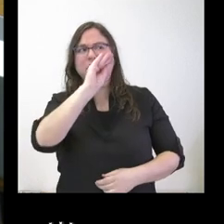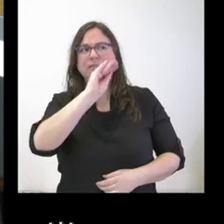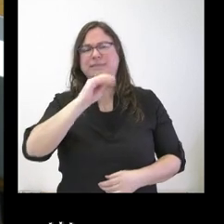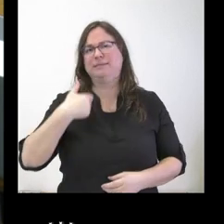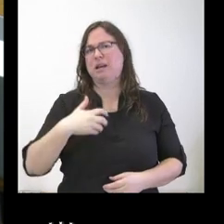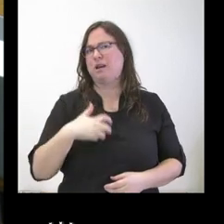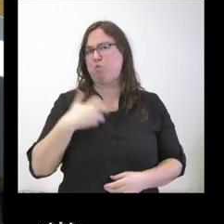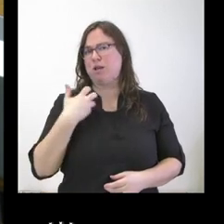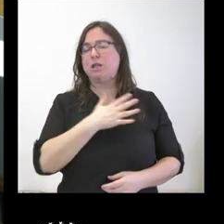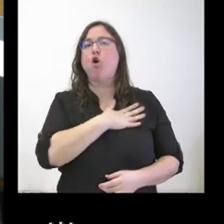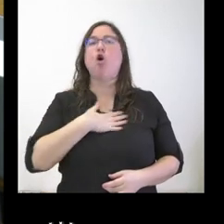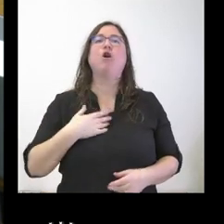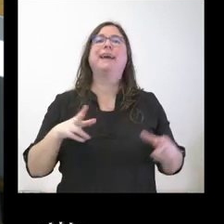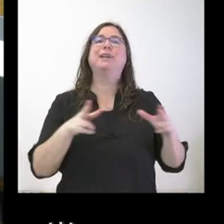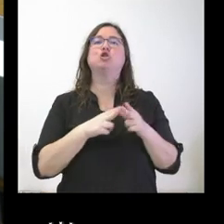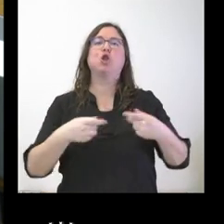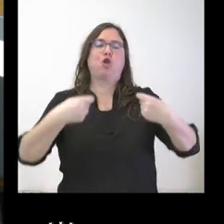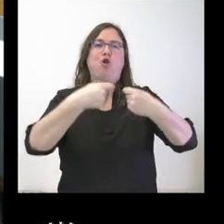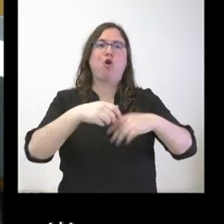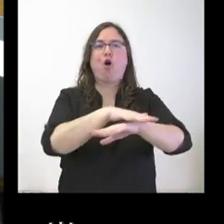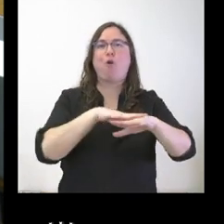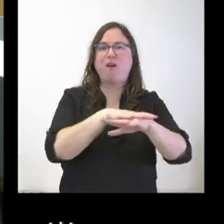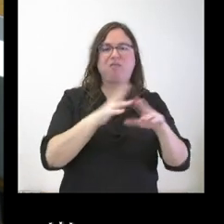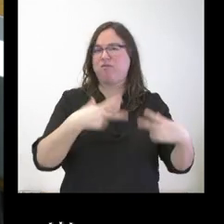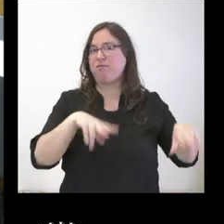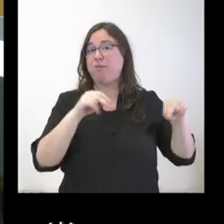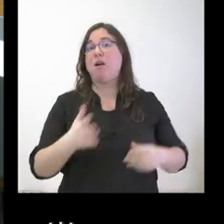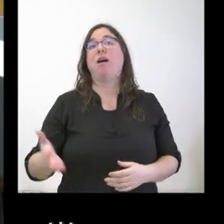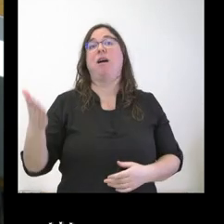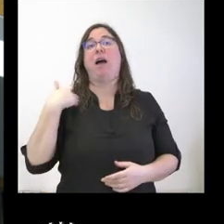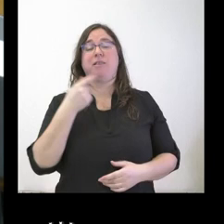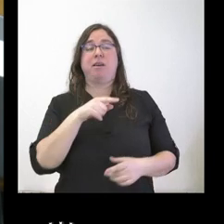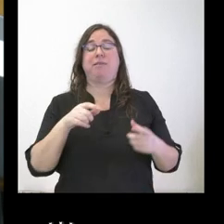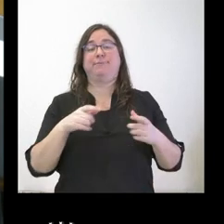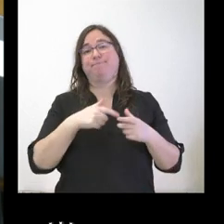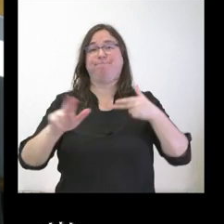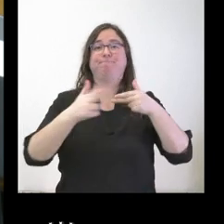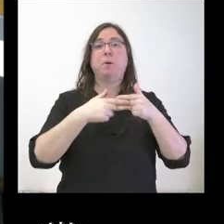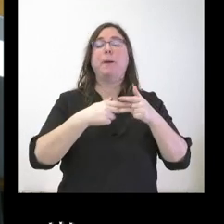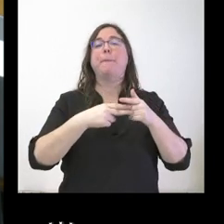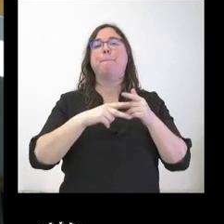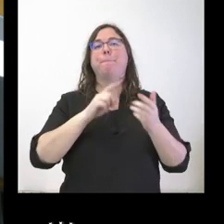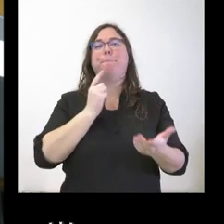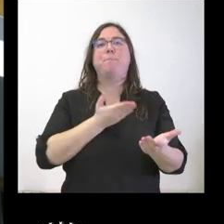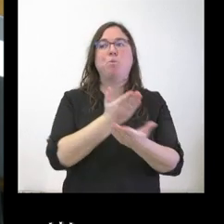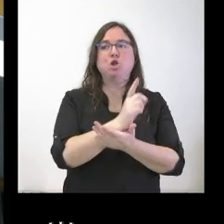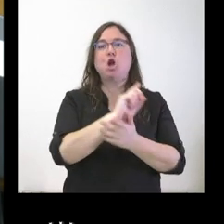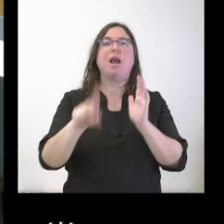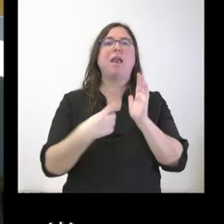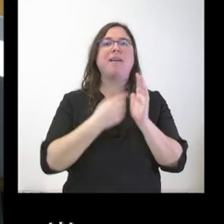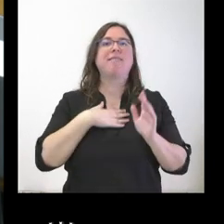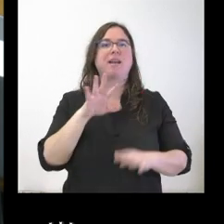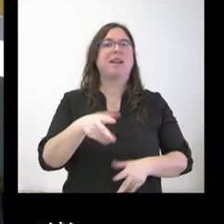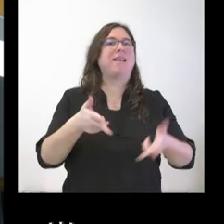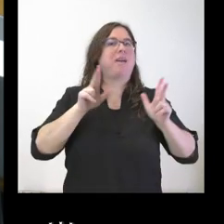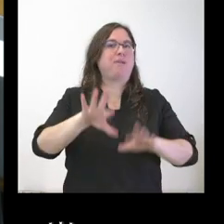que su socio de Gobierno aparcara este tema. Además, cuando ayer su formación presentó una enmienda a una PNL en la que pedían garantizar la libre elección de las